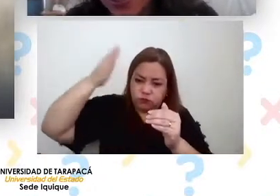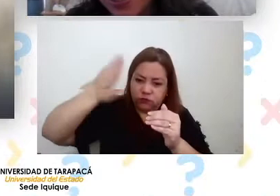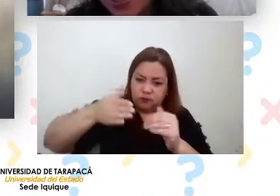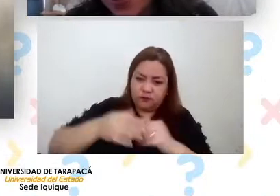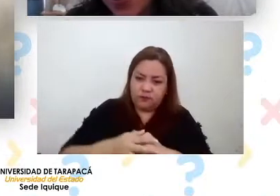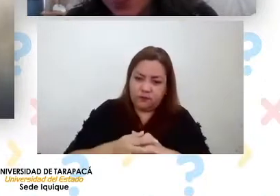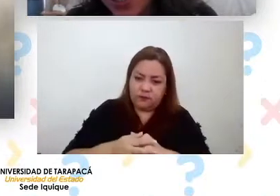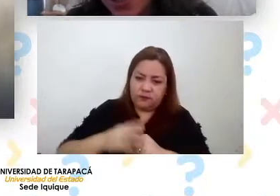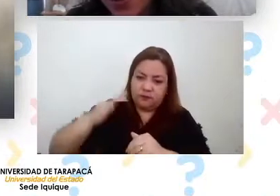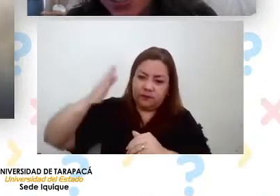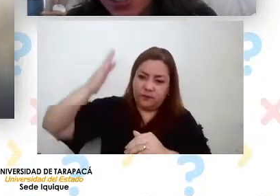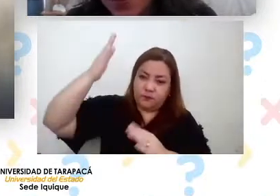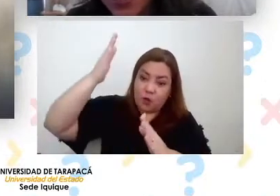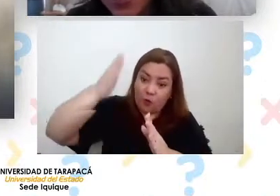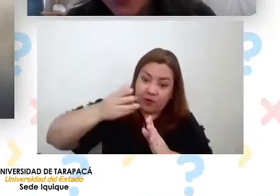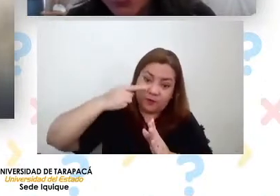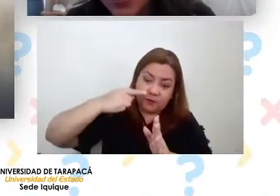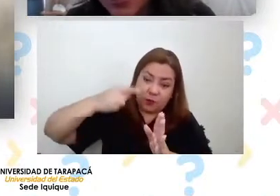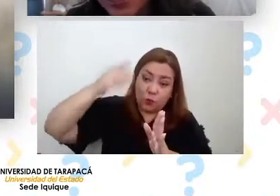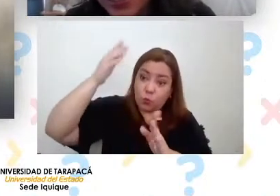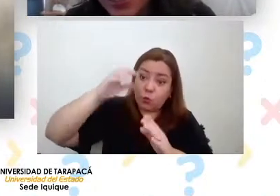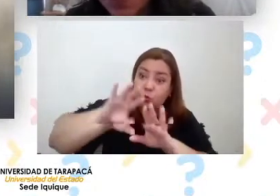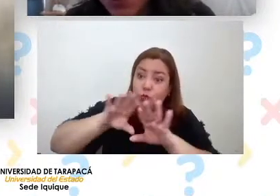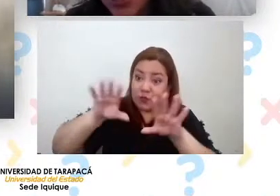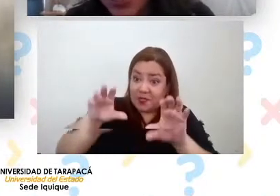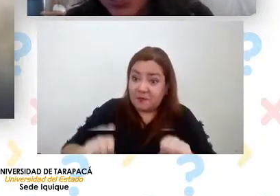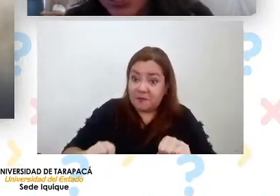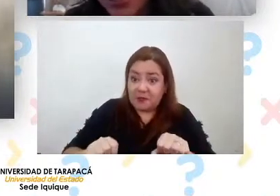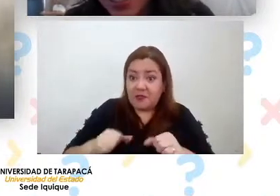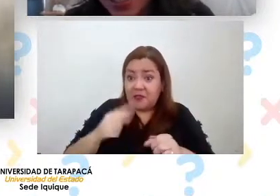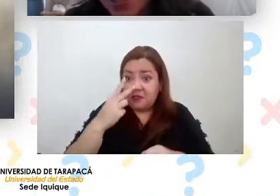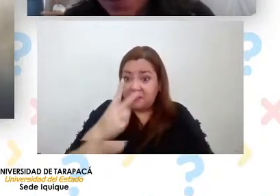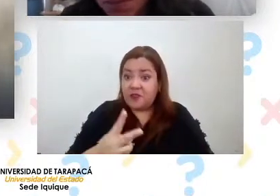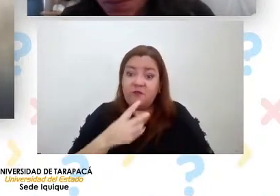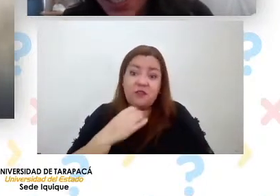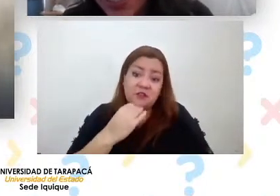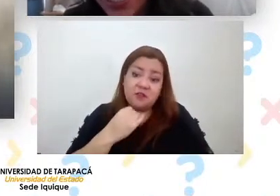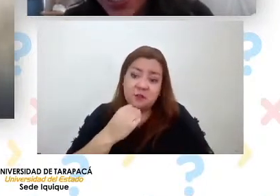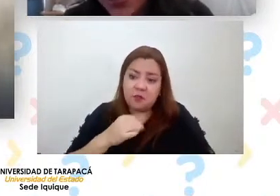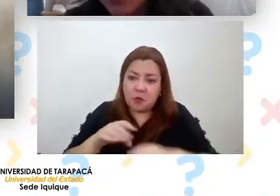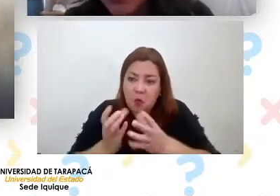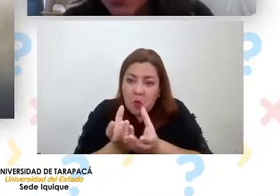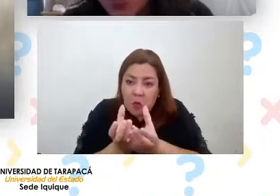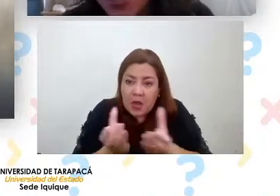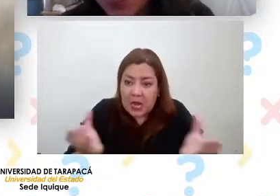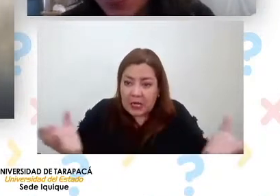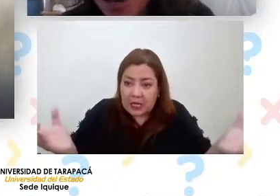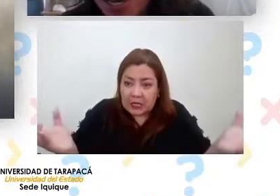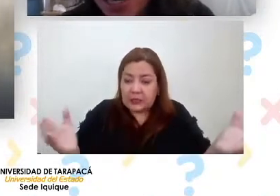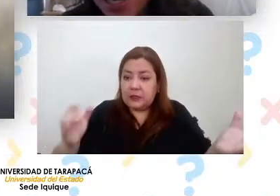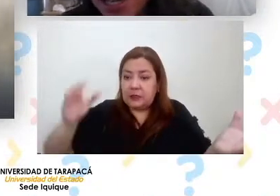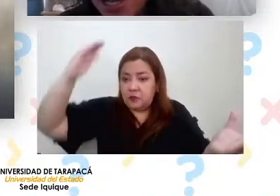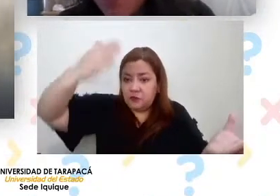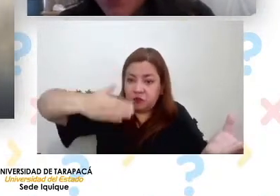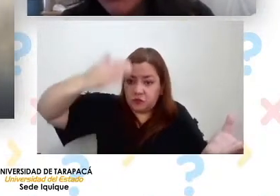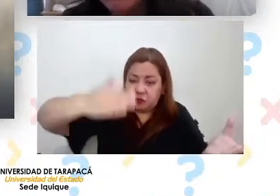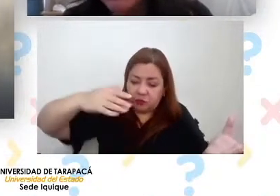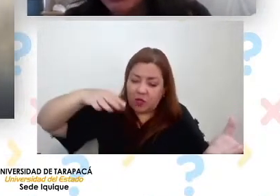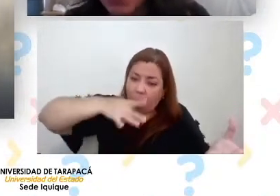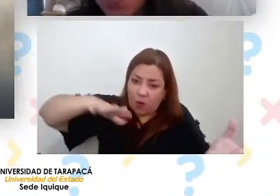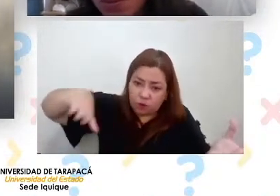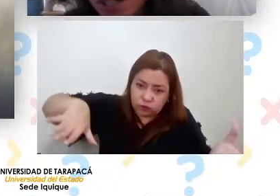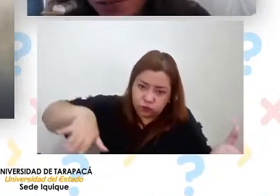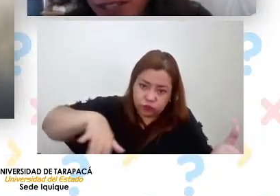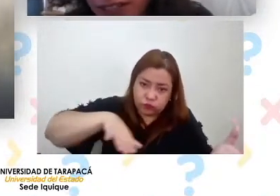Entonces, si lo ven, es un sistema que se ve bastante simple, una canaleta cualquiera, una malla normal, pero